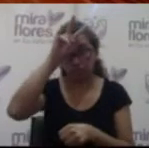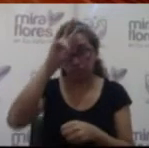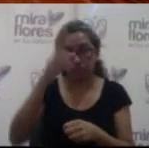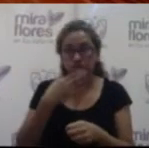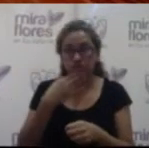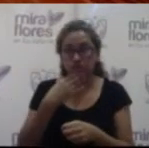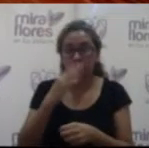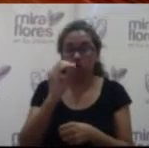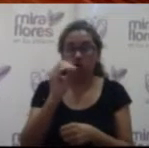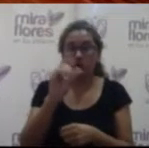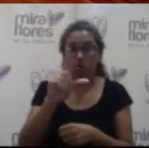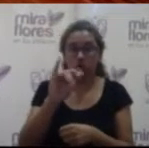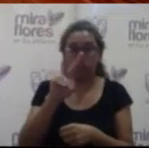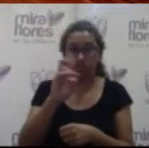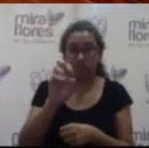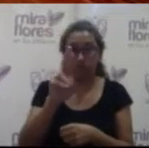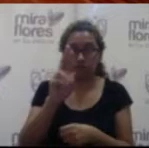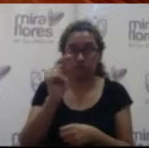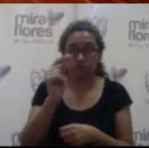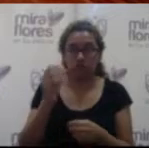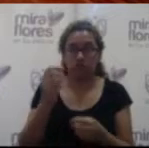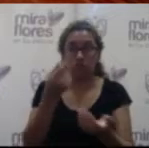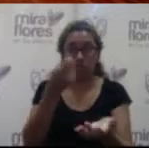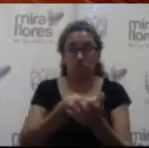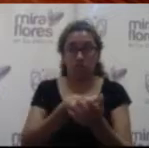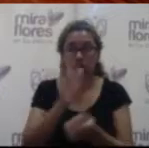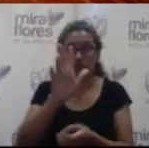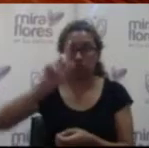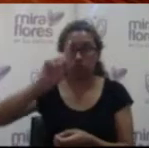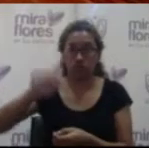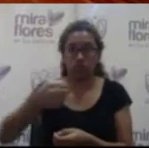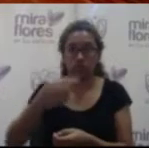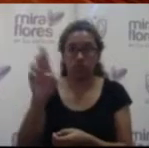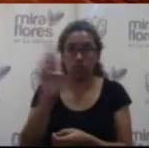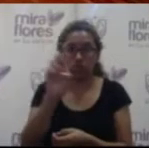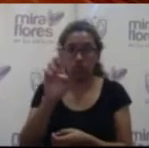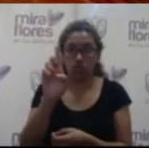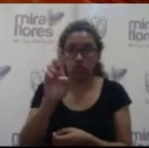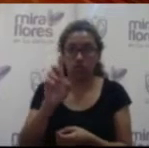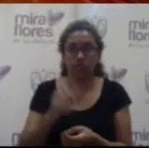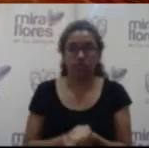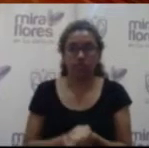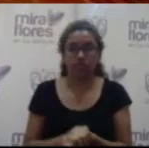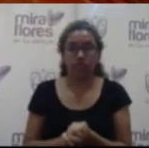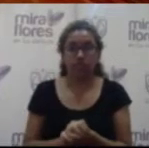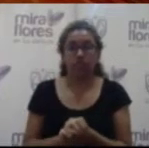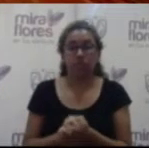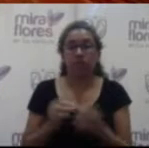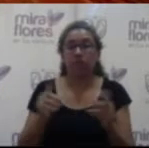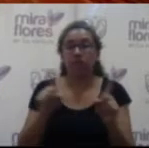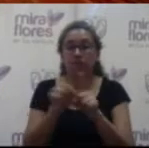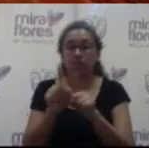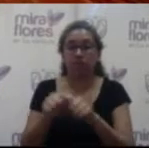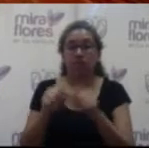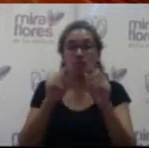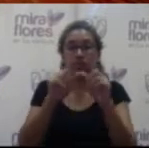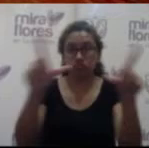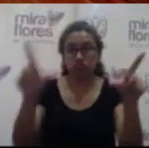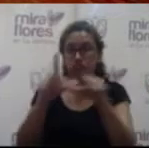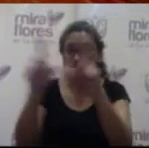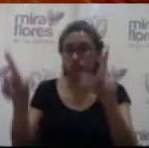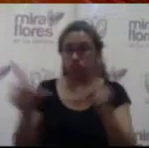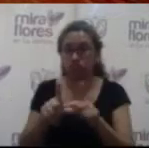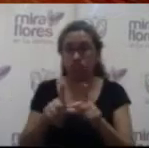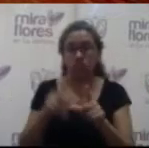artista Edilberto Mérida Pilares, valorizada en cinco mil dólares americanos, ofrecida por vallas y gigantografías del Perú